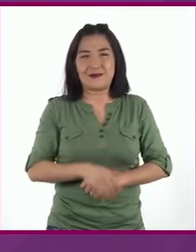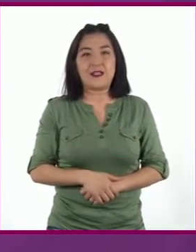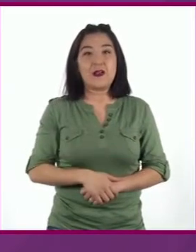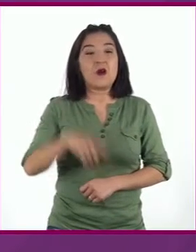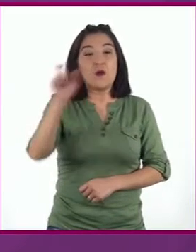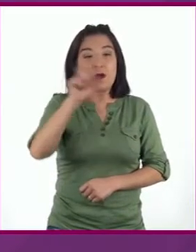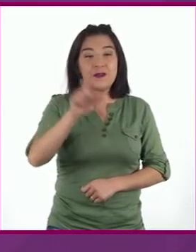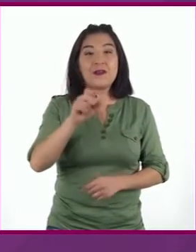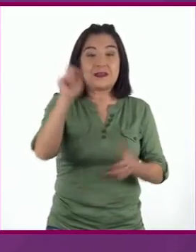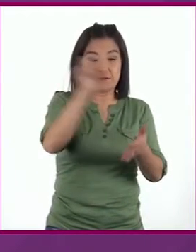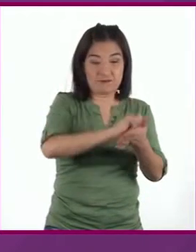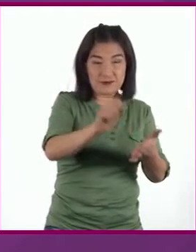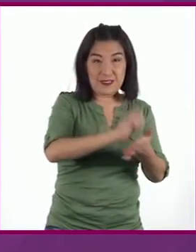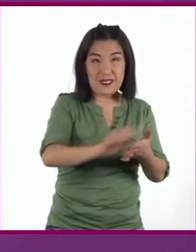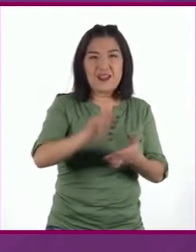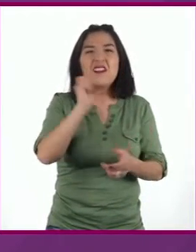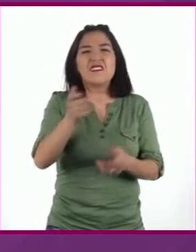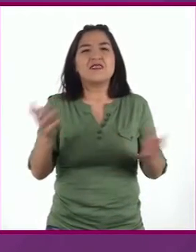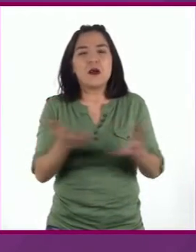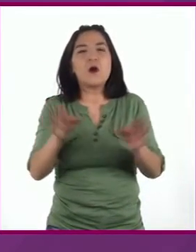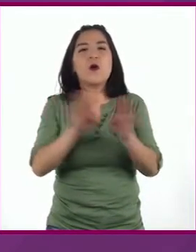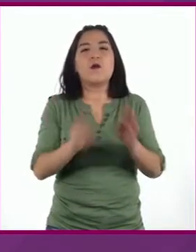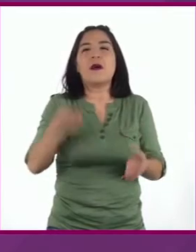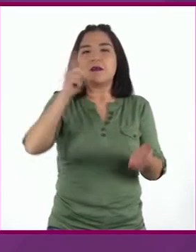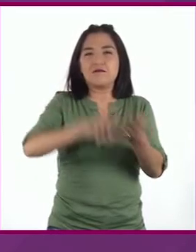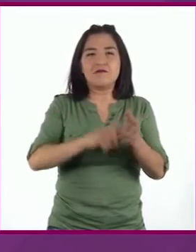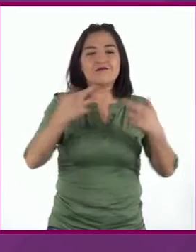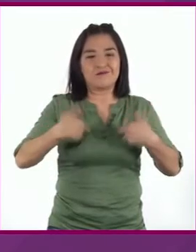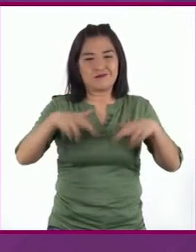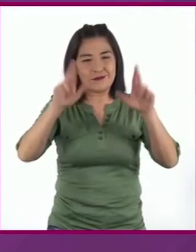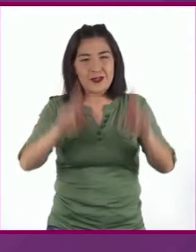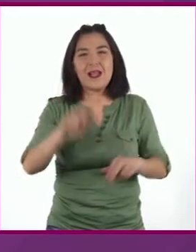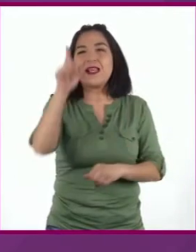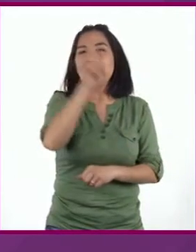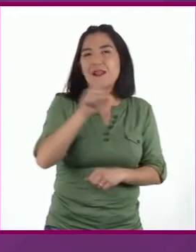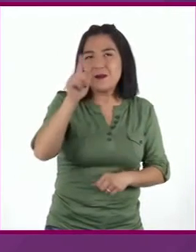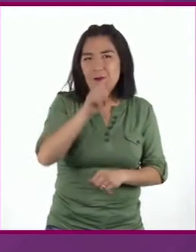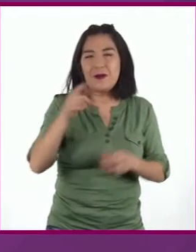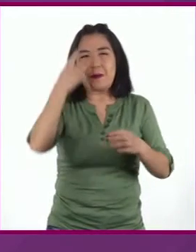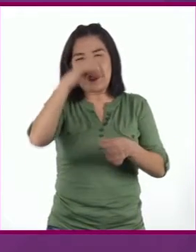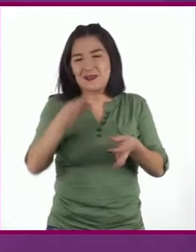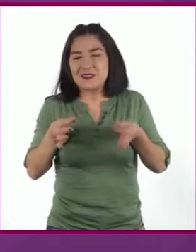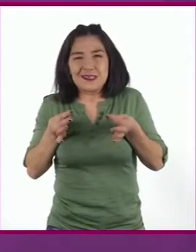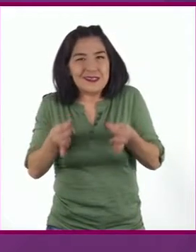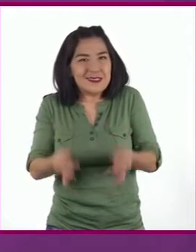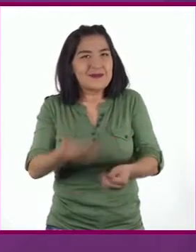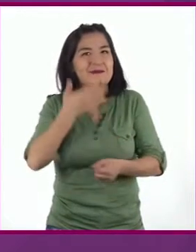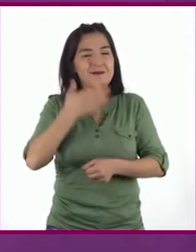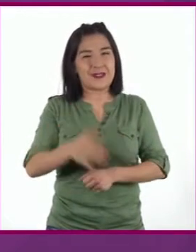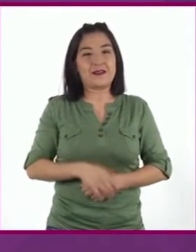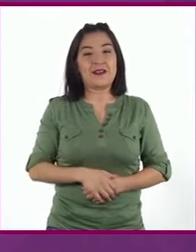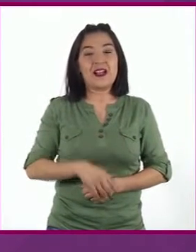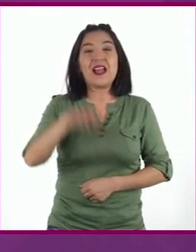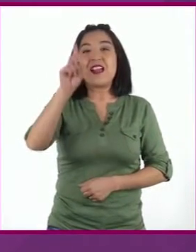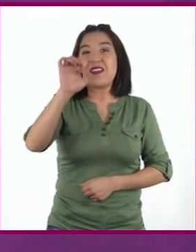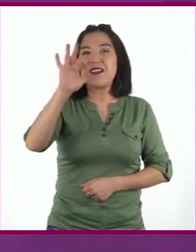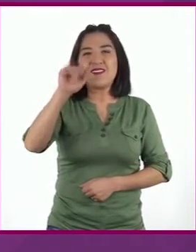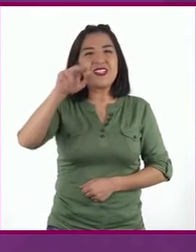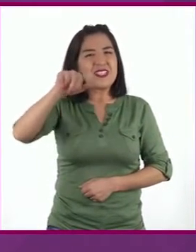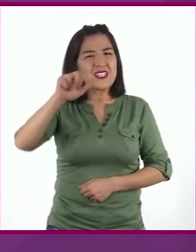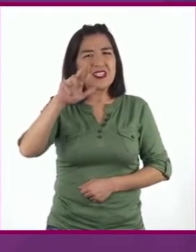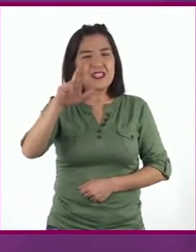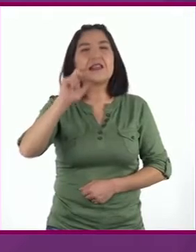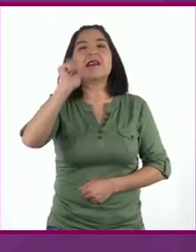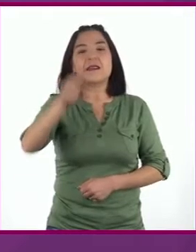lo que hacemos es representar o detallar algo por medio del lenguaje. Cuando definimos, mencionamos los rasgos